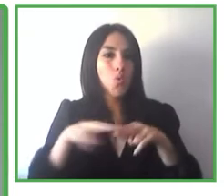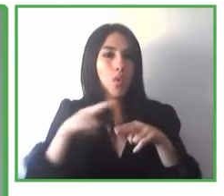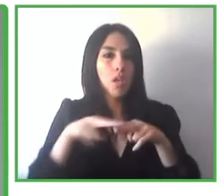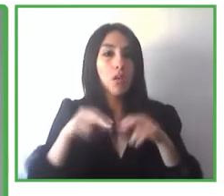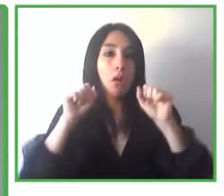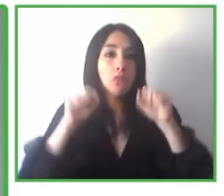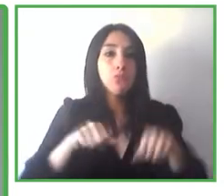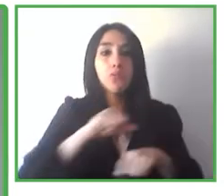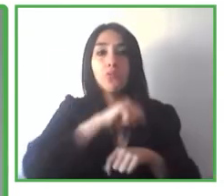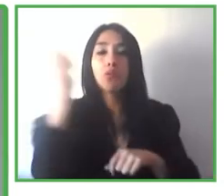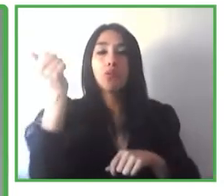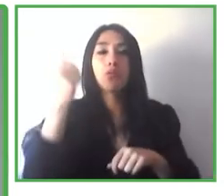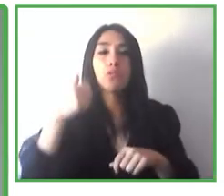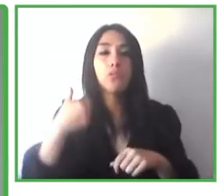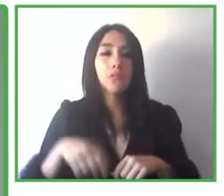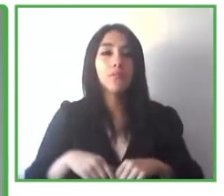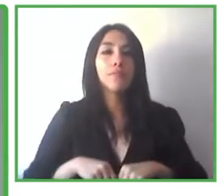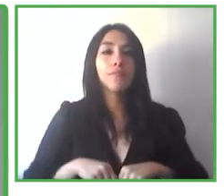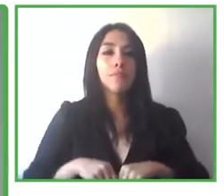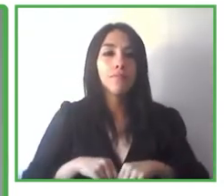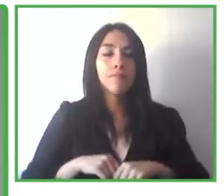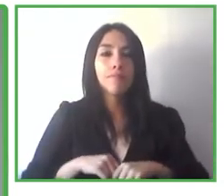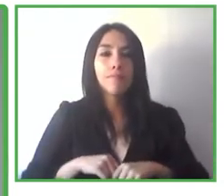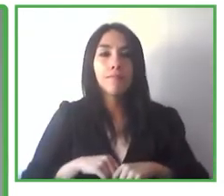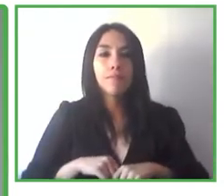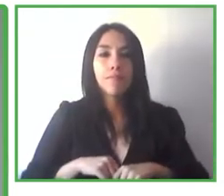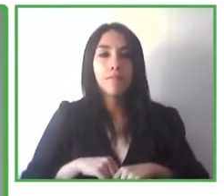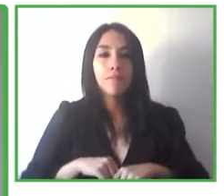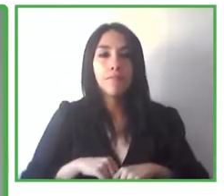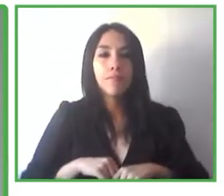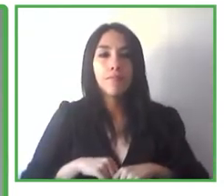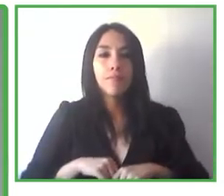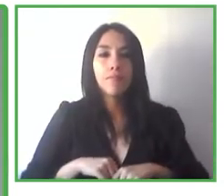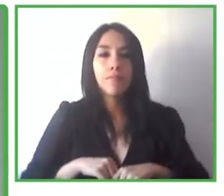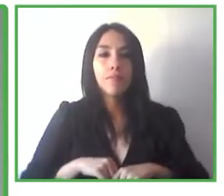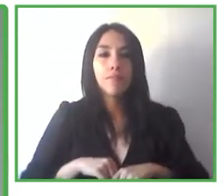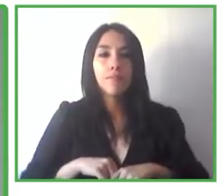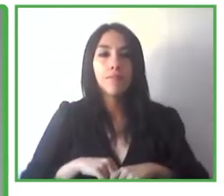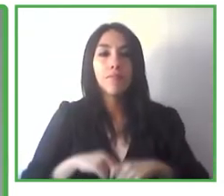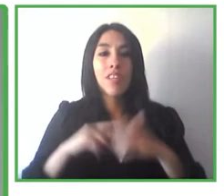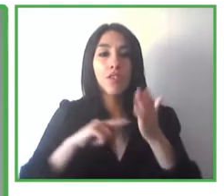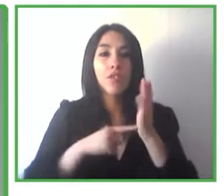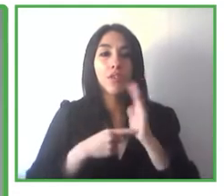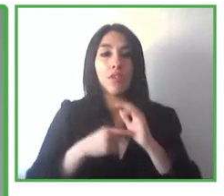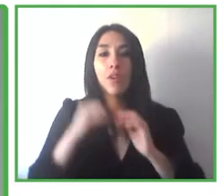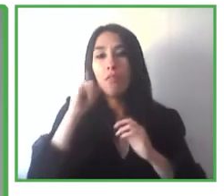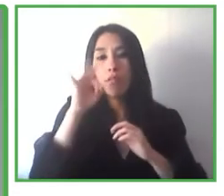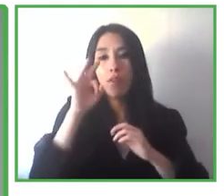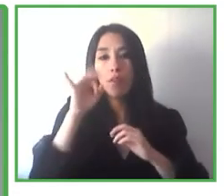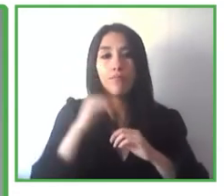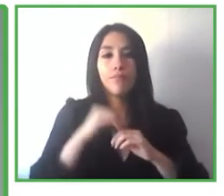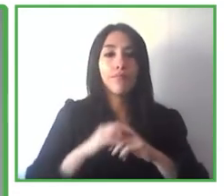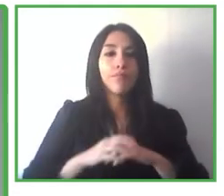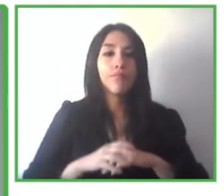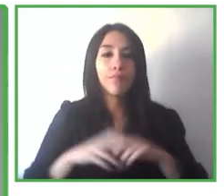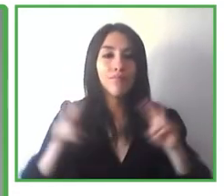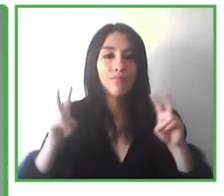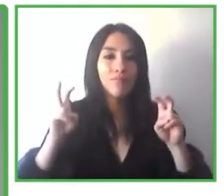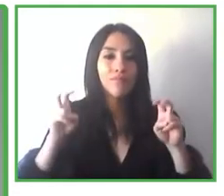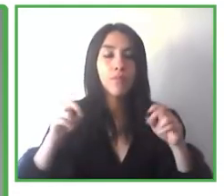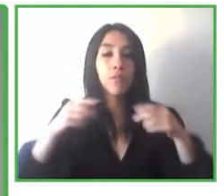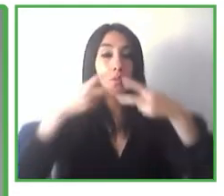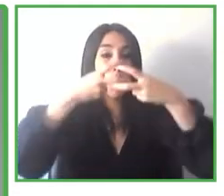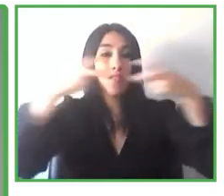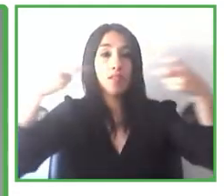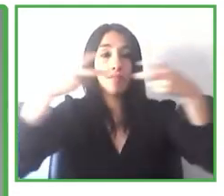unidas, pero a mí se han generalizado, las tecnologías de inteligencia artificial en cuanto al subtitulado en tiempo real de